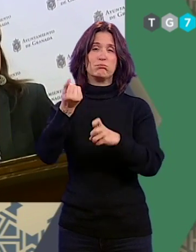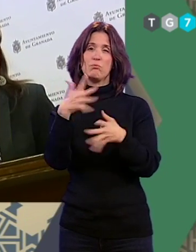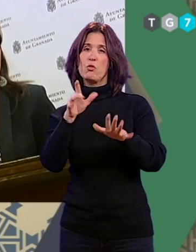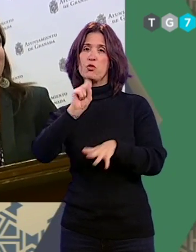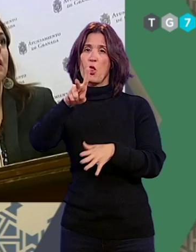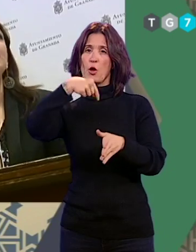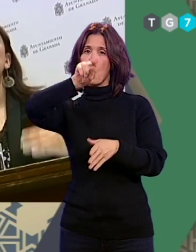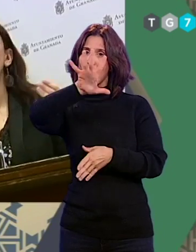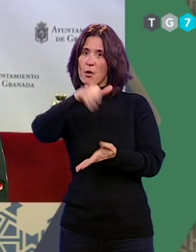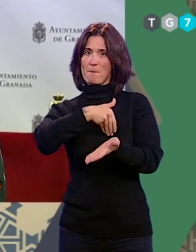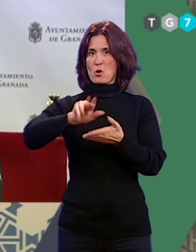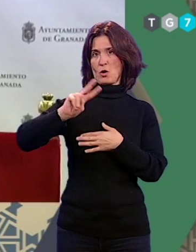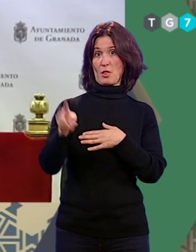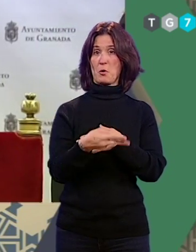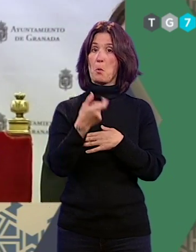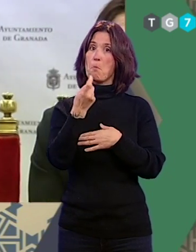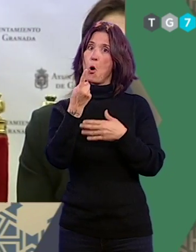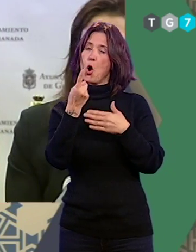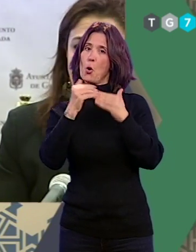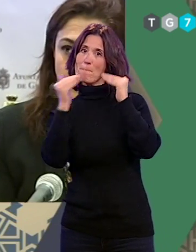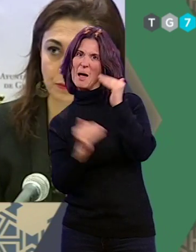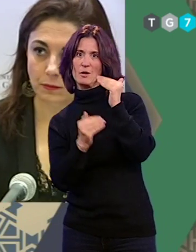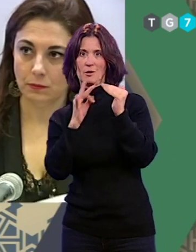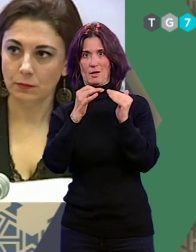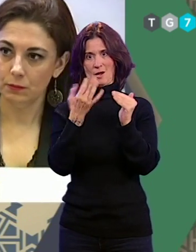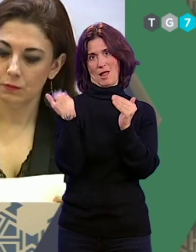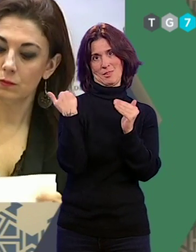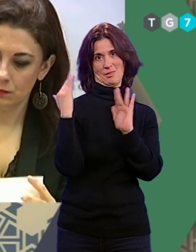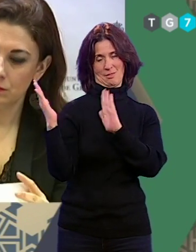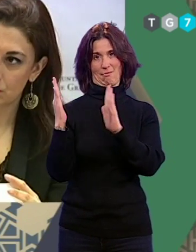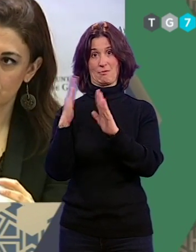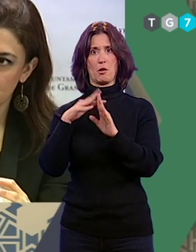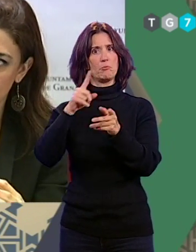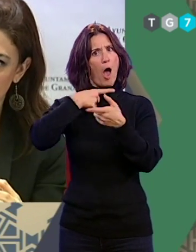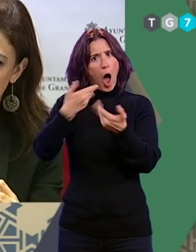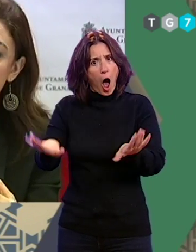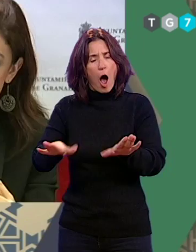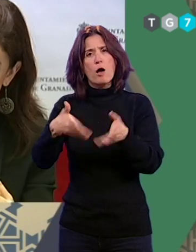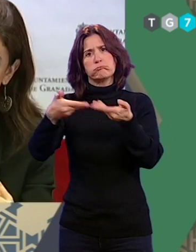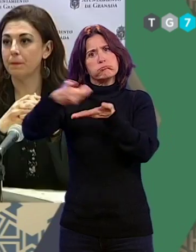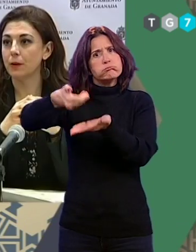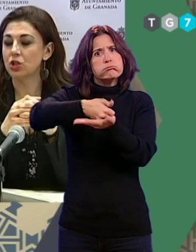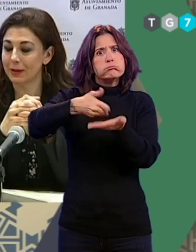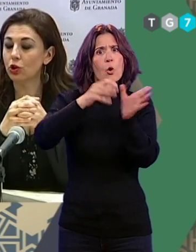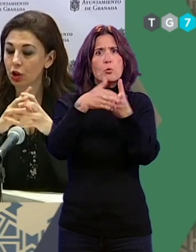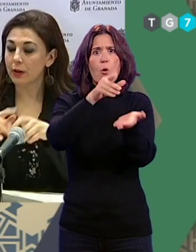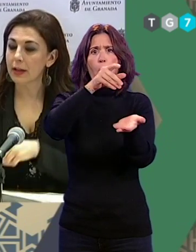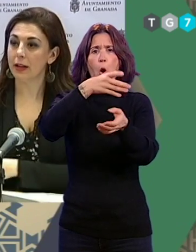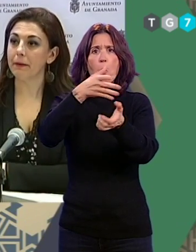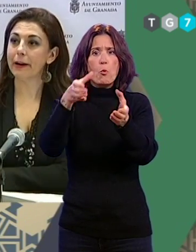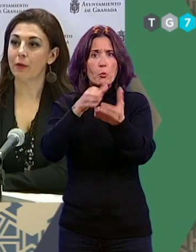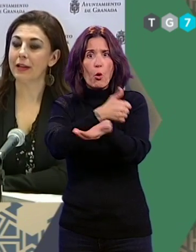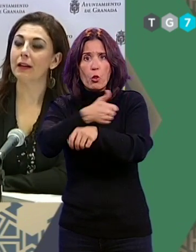,5 millones de euros, algo más de un millón menos que el anterior, y que están abiertos a sugerencias de grupos municipales o ciudadanía.